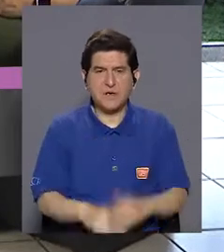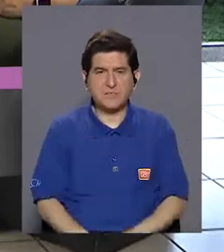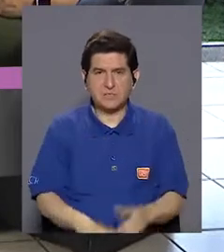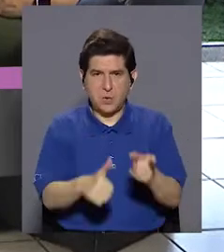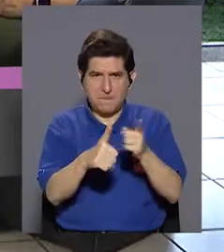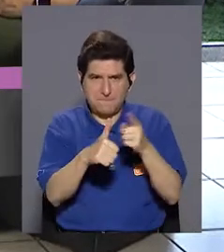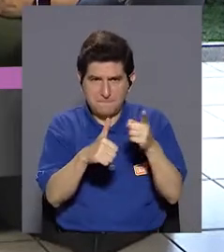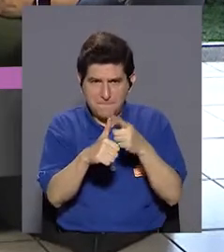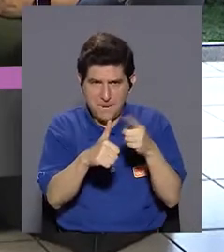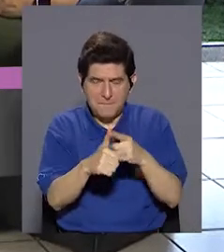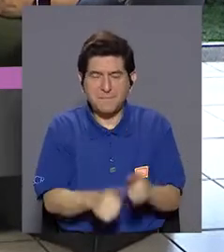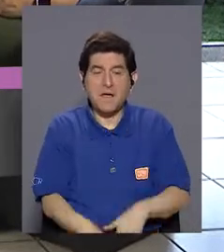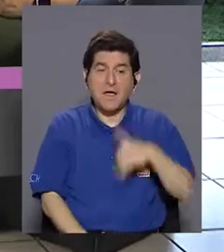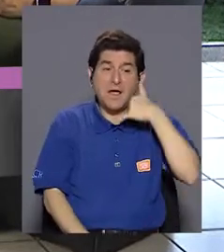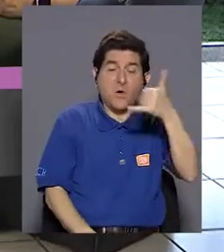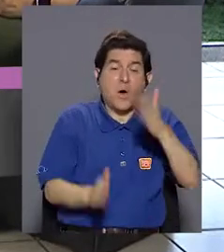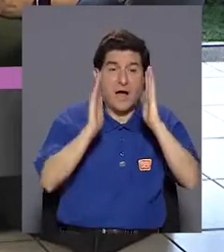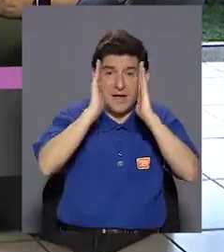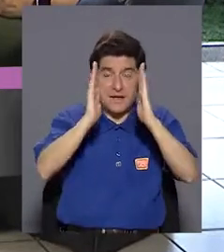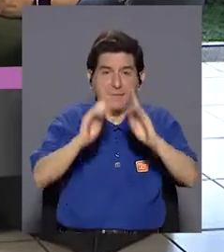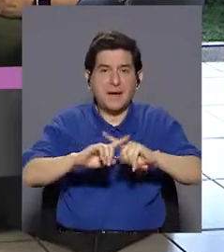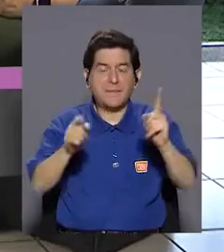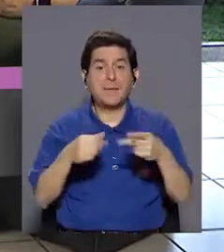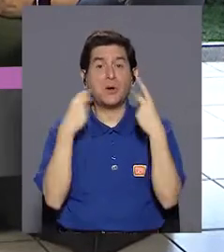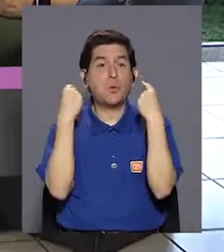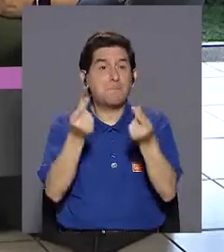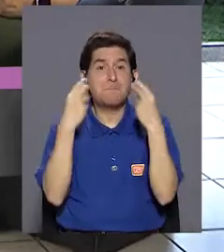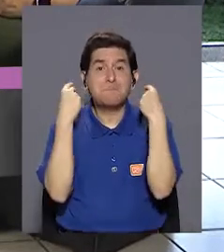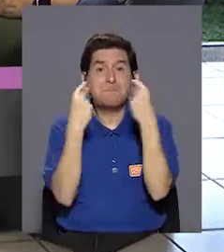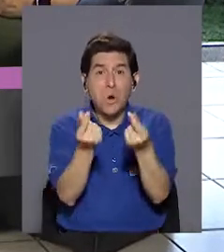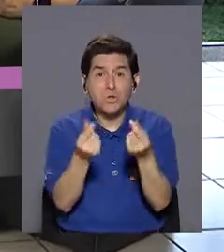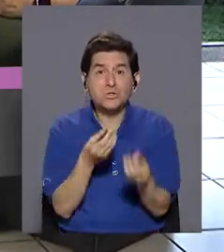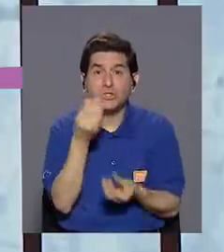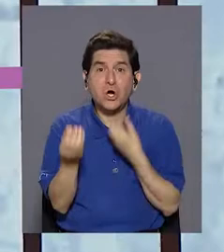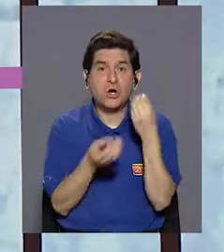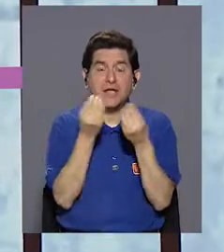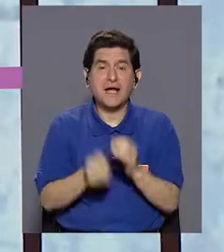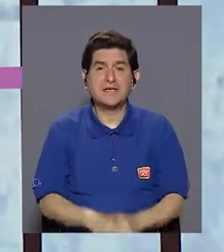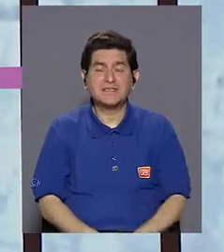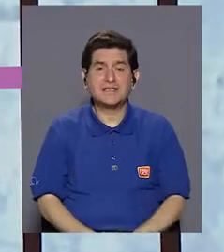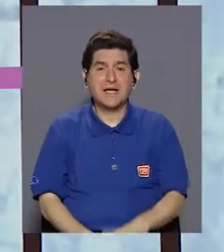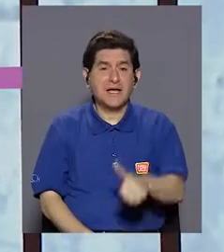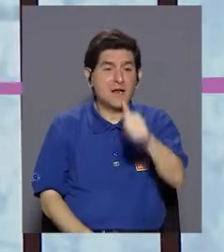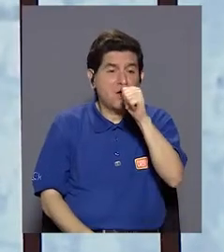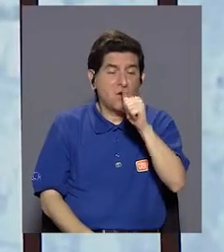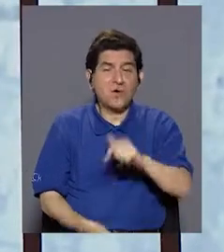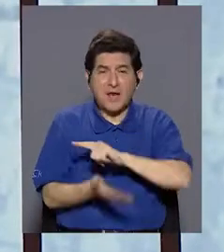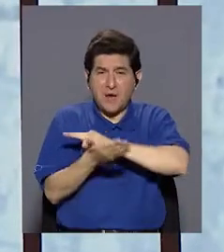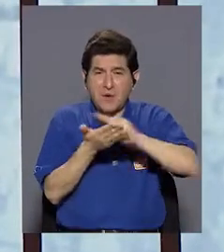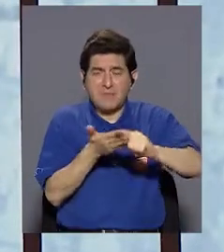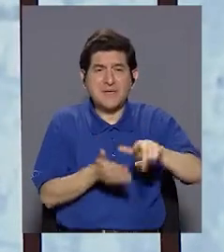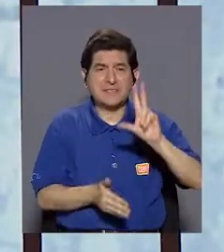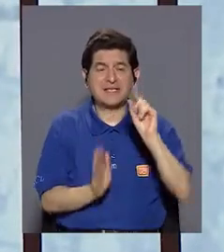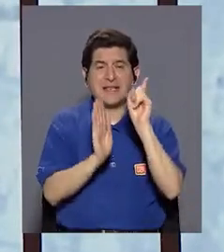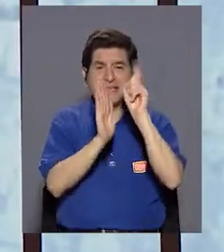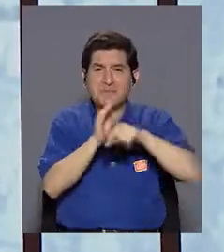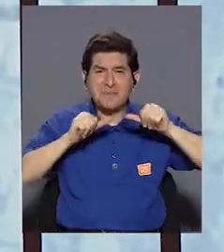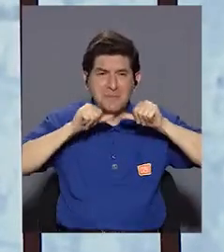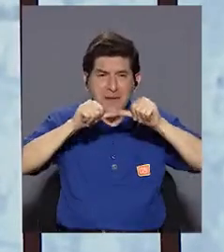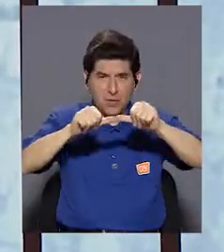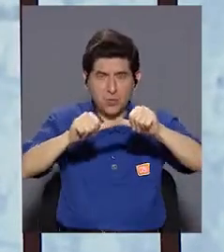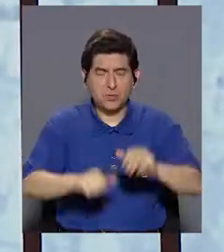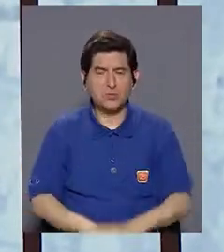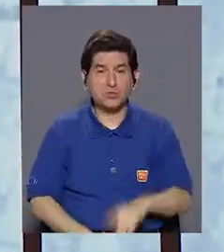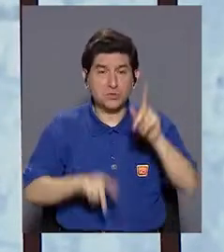llamar primero a que se le atienda, y lo que hay que hacer inmediatamente es lavarse con agua durante 30 minutos seguidos.